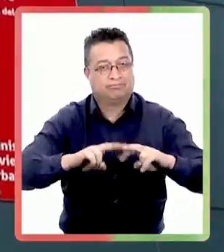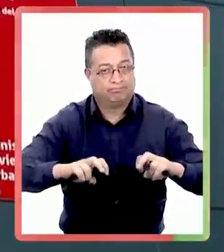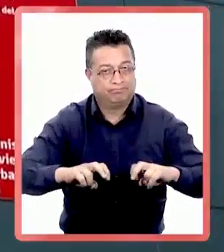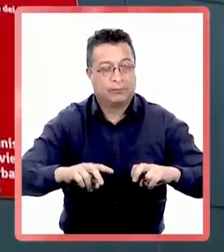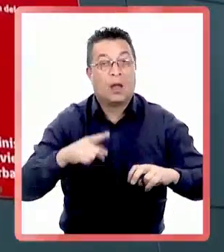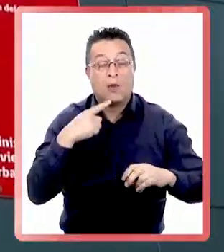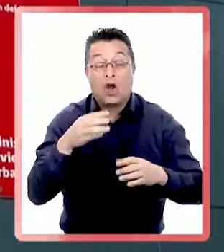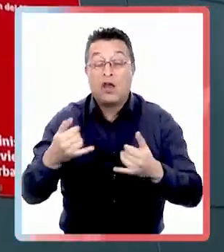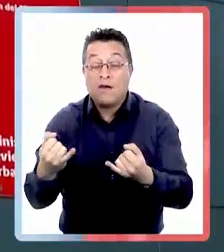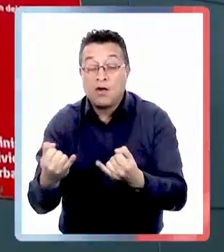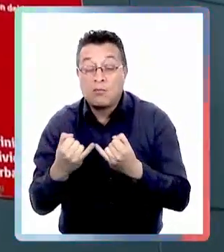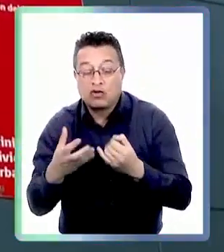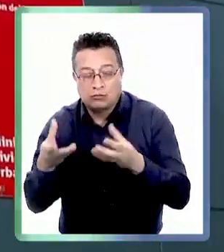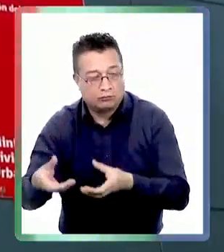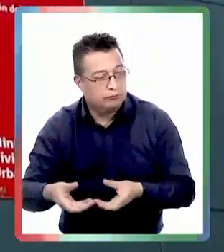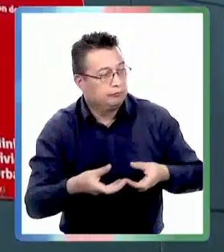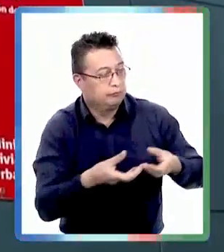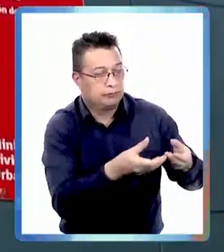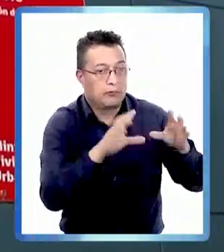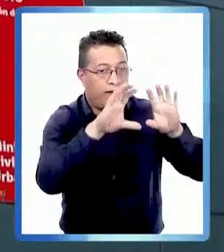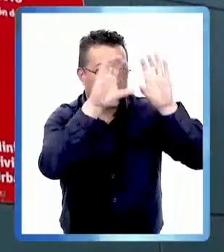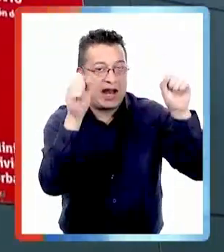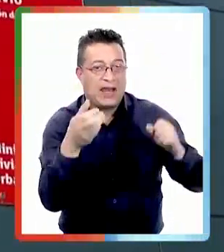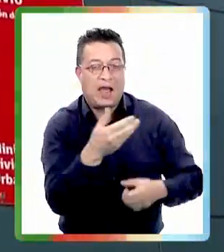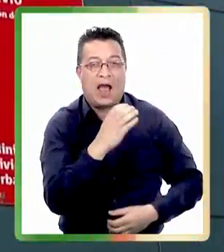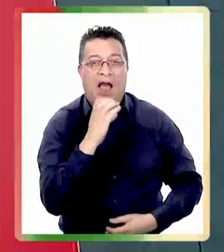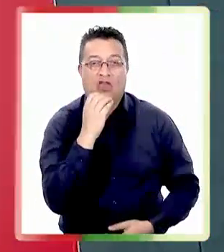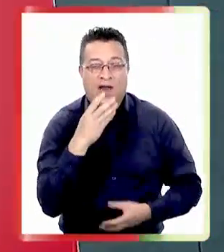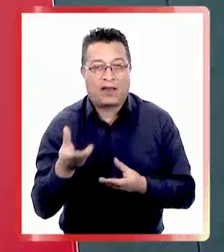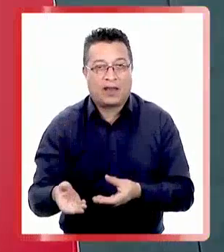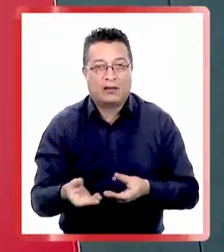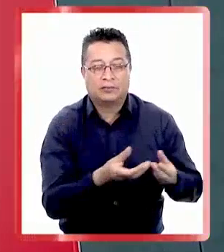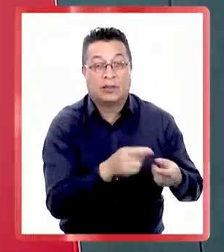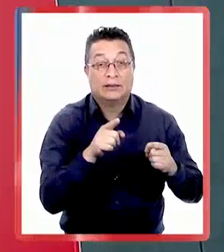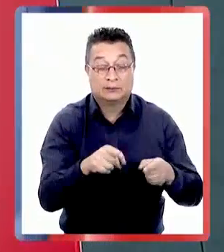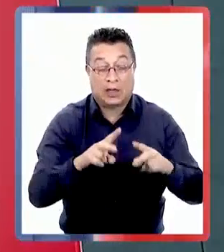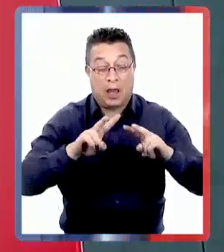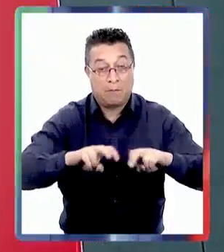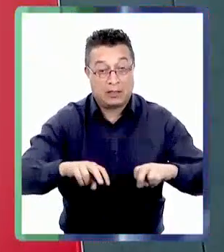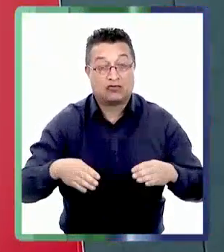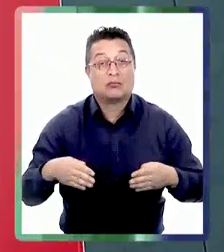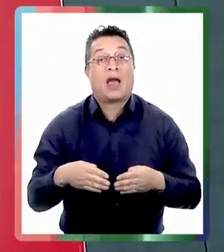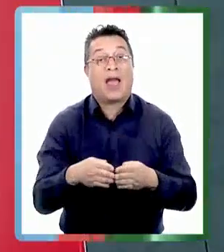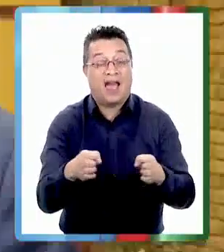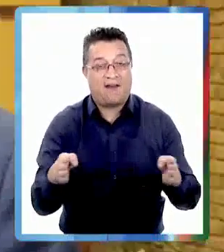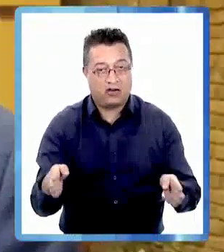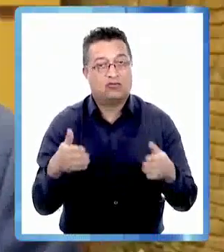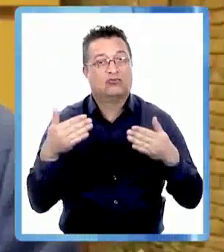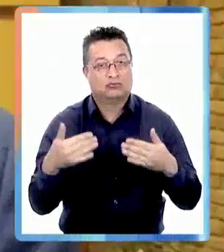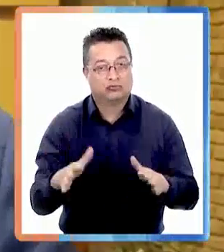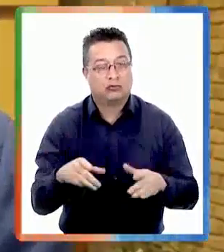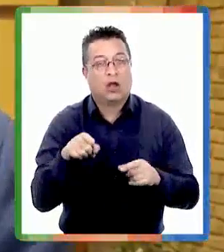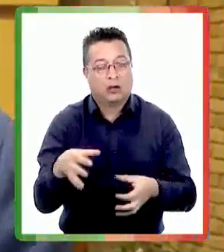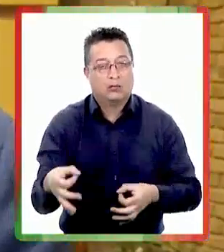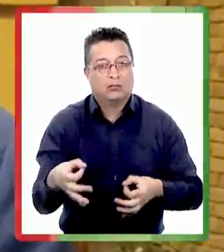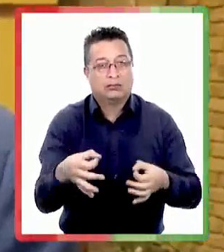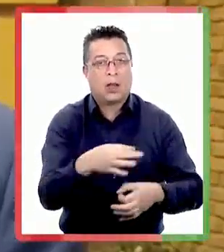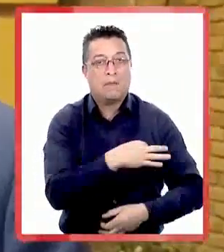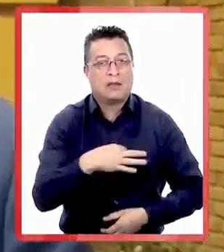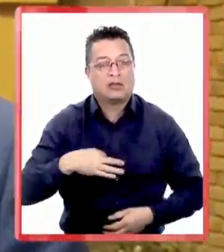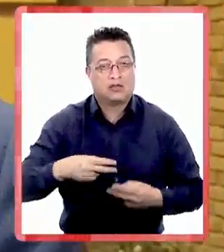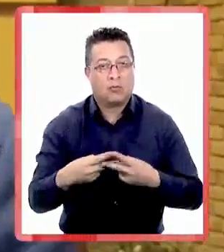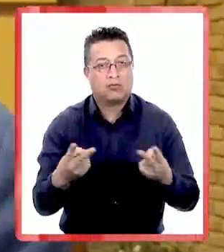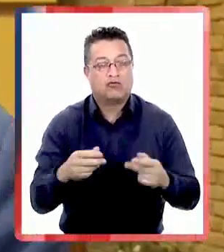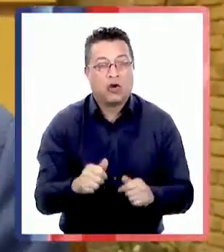remitió la información que posee a la Fiscalía de Antofagasta. Toda esta investigación se abrió de oficio, señalo con el Ministerio